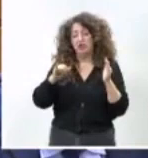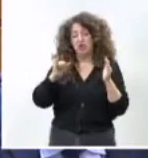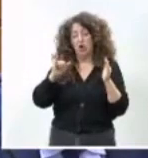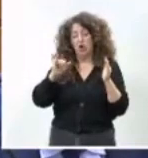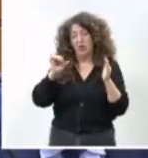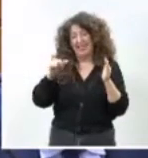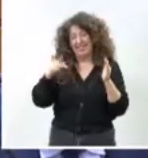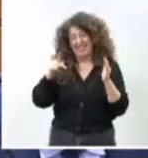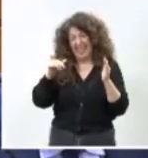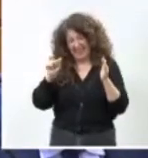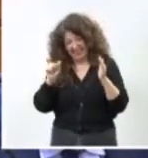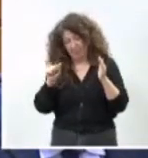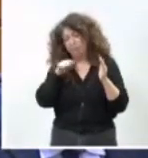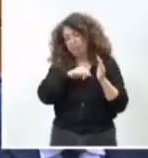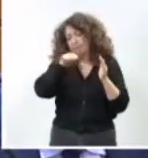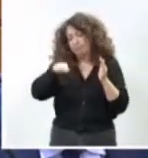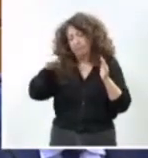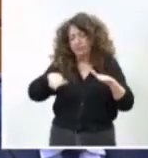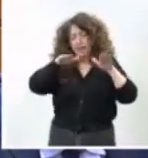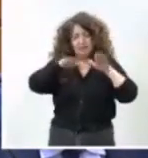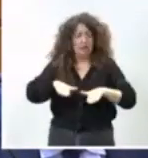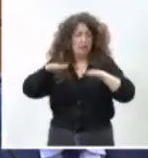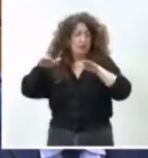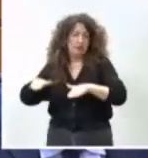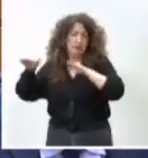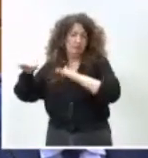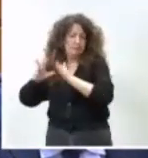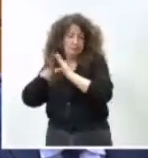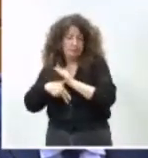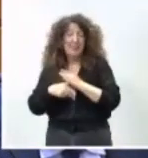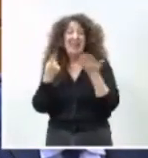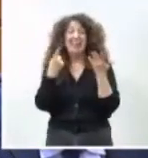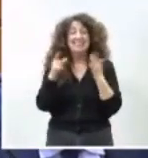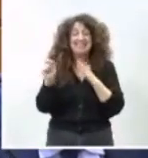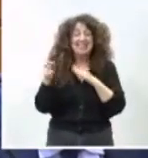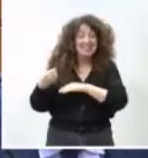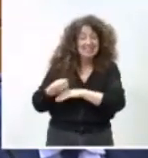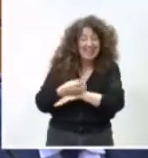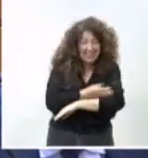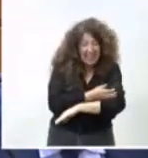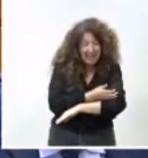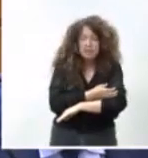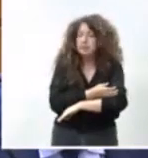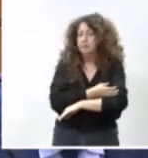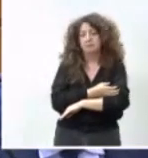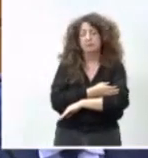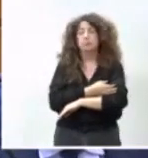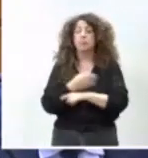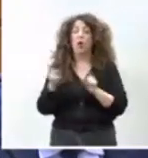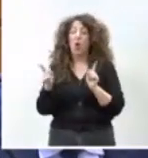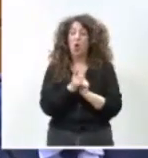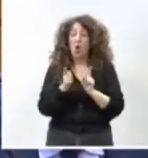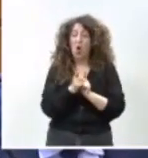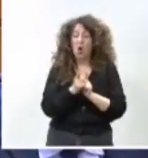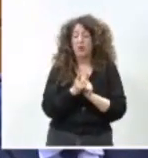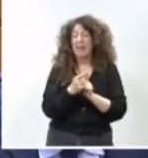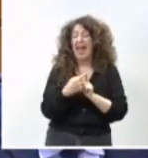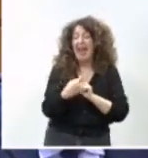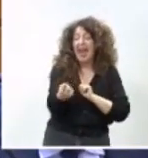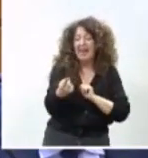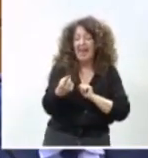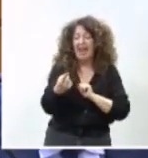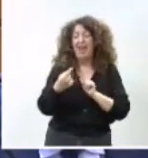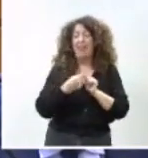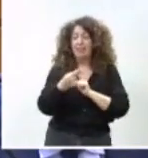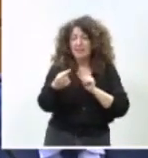estaciones de Irún y Leso-Herrentería. Y la eliminación de 60 trenes, tanto en media como en larga distancia, como en cercanías.